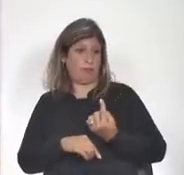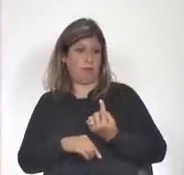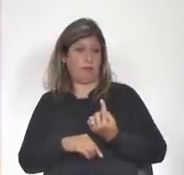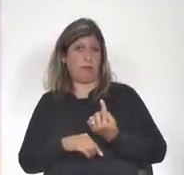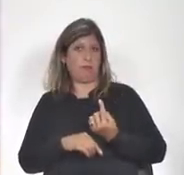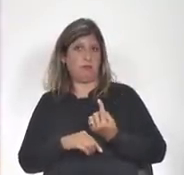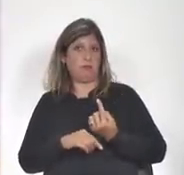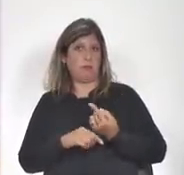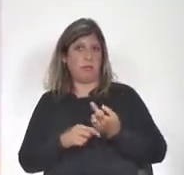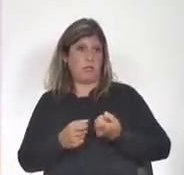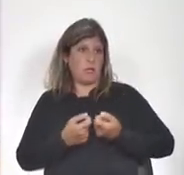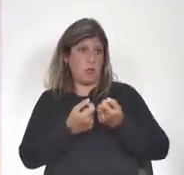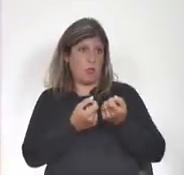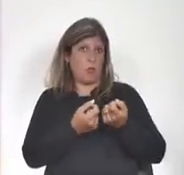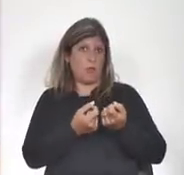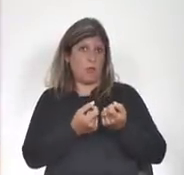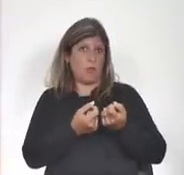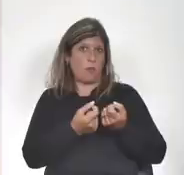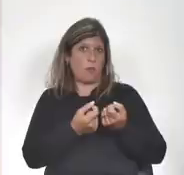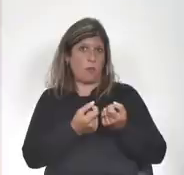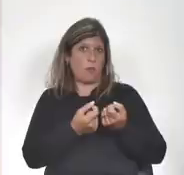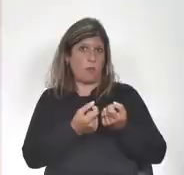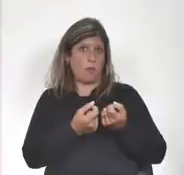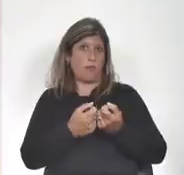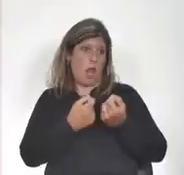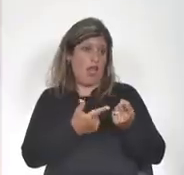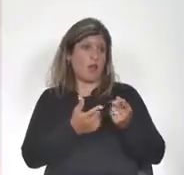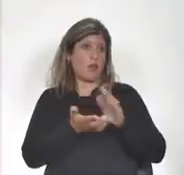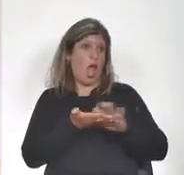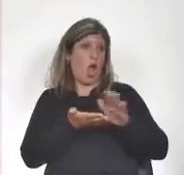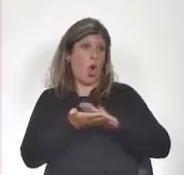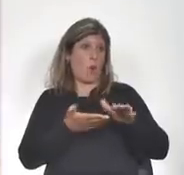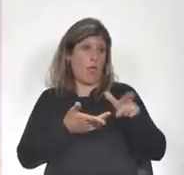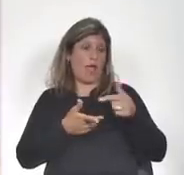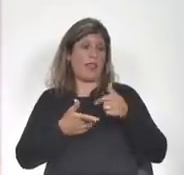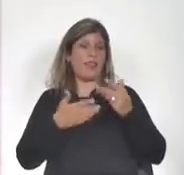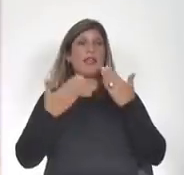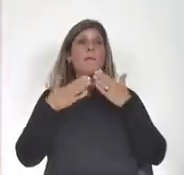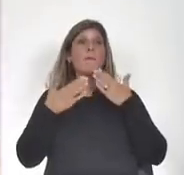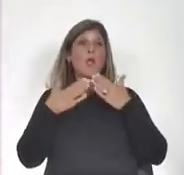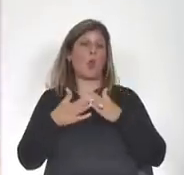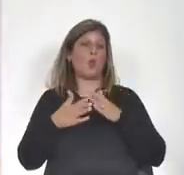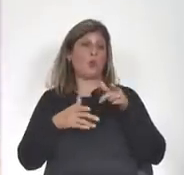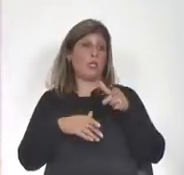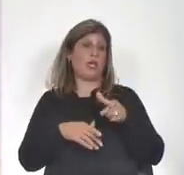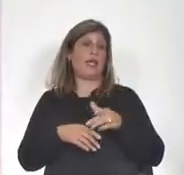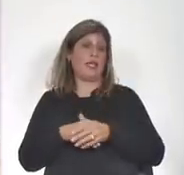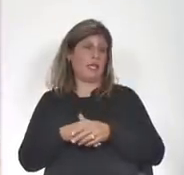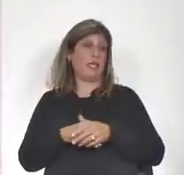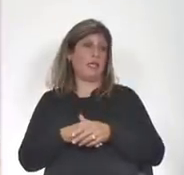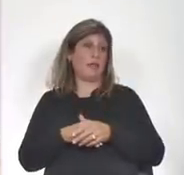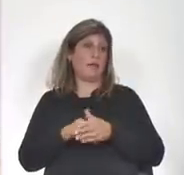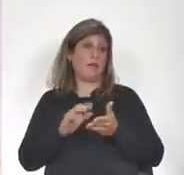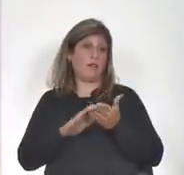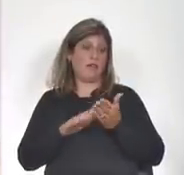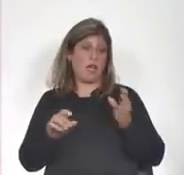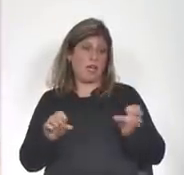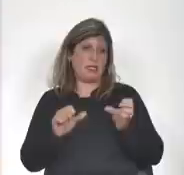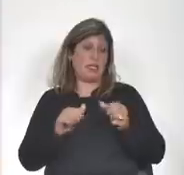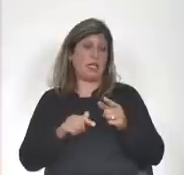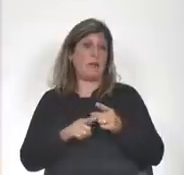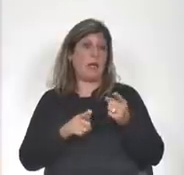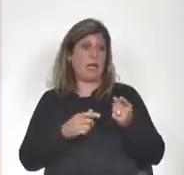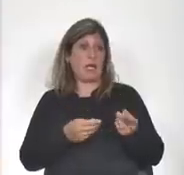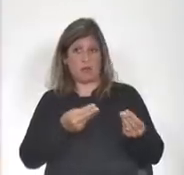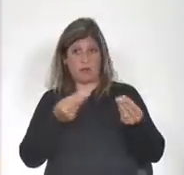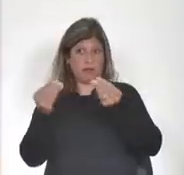le voy a a dar algunas copias de las preguntas que formulamos para que le puedan